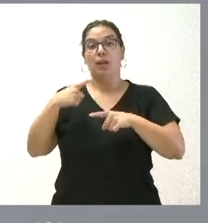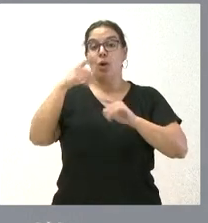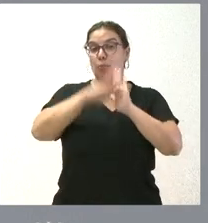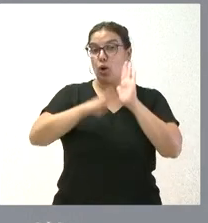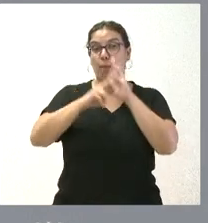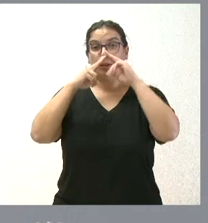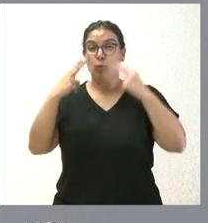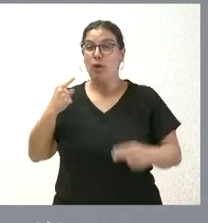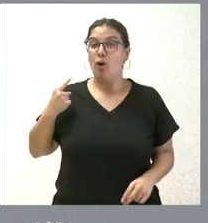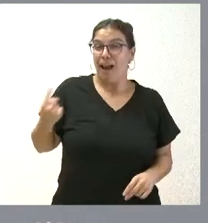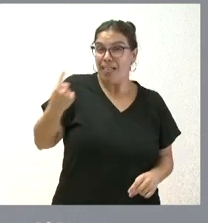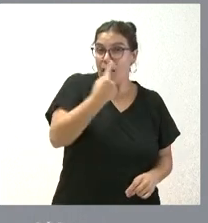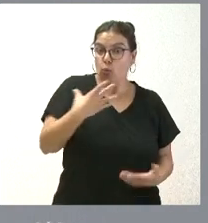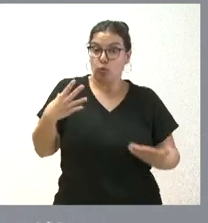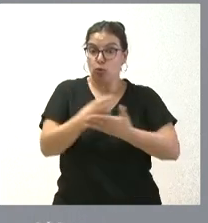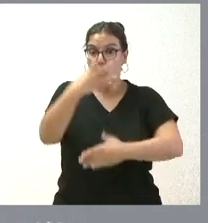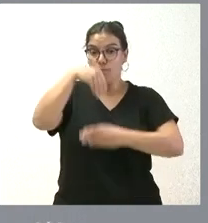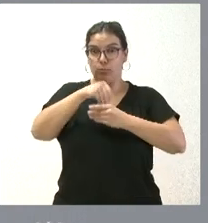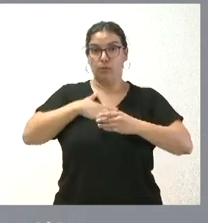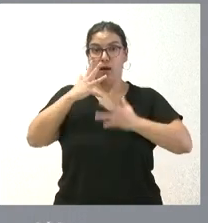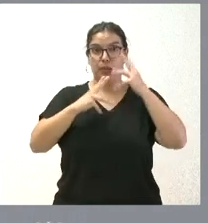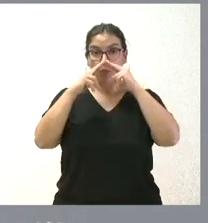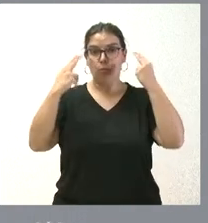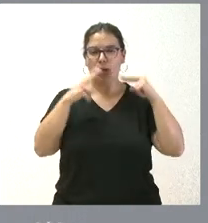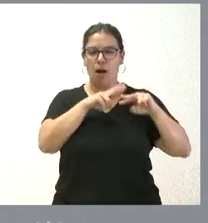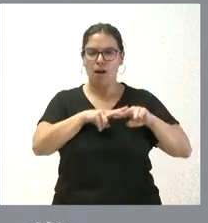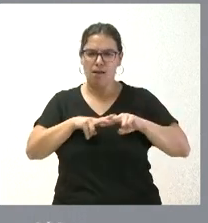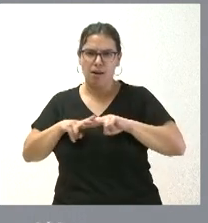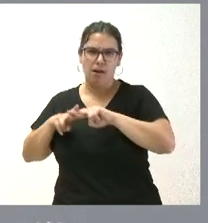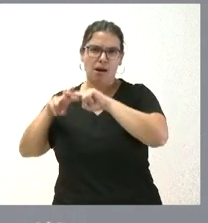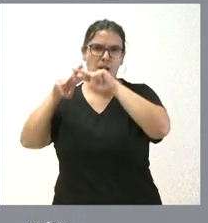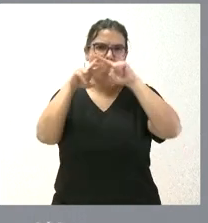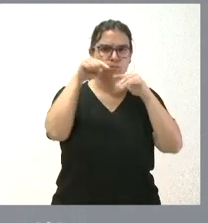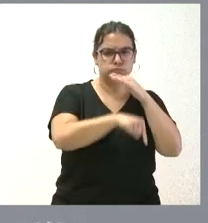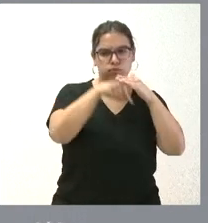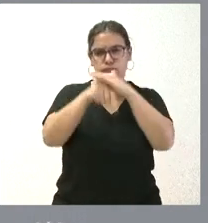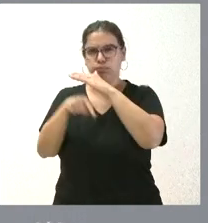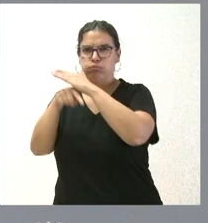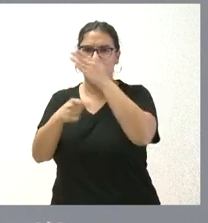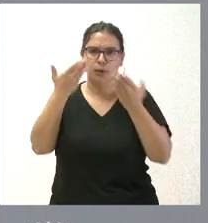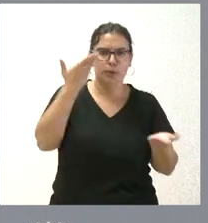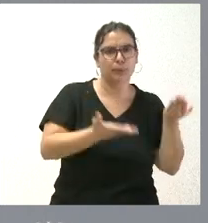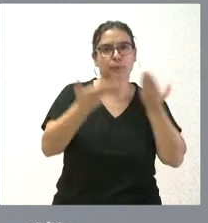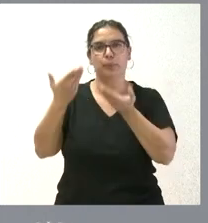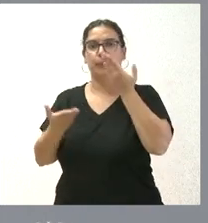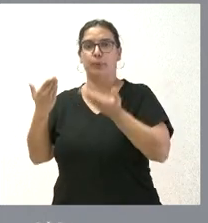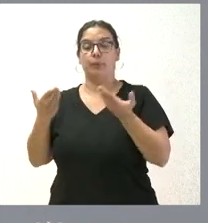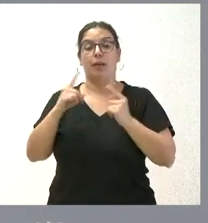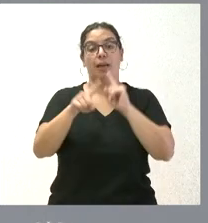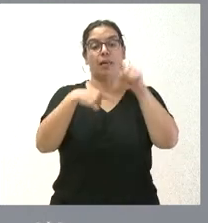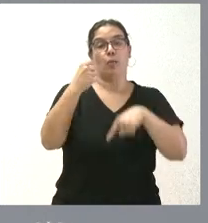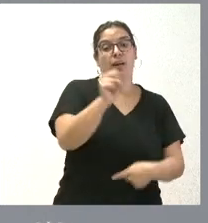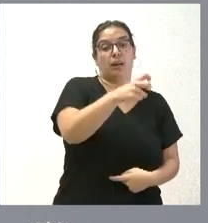de la Administración autonómica se llevará a cabo este procedimiento de evaluación de esas políticas públicas y, por tanto, analizar sus resultados,